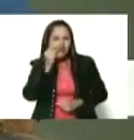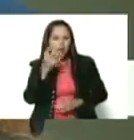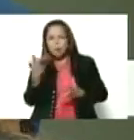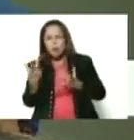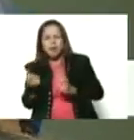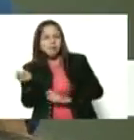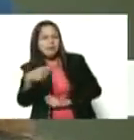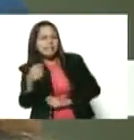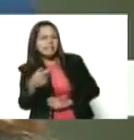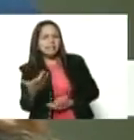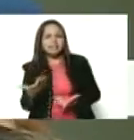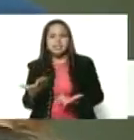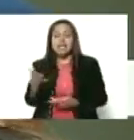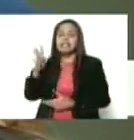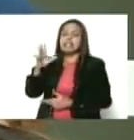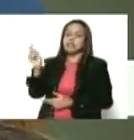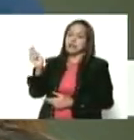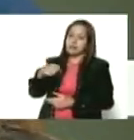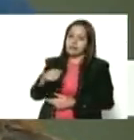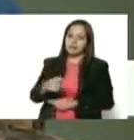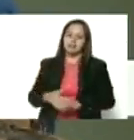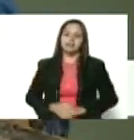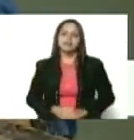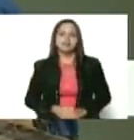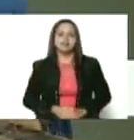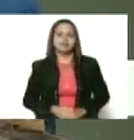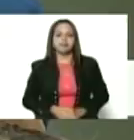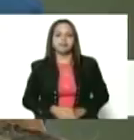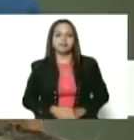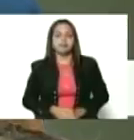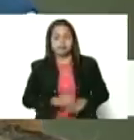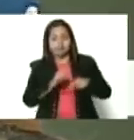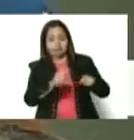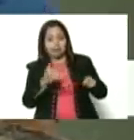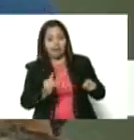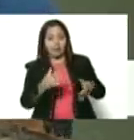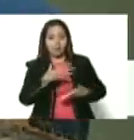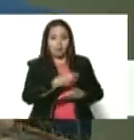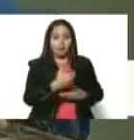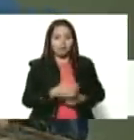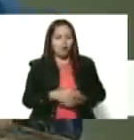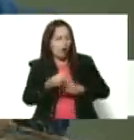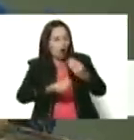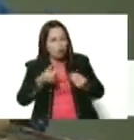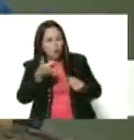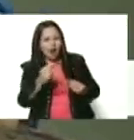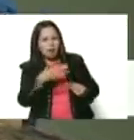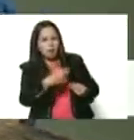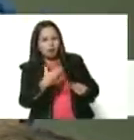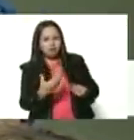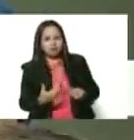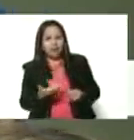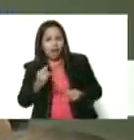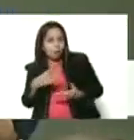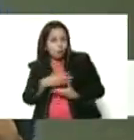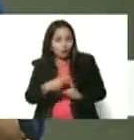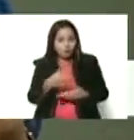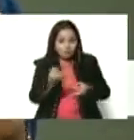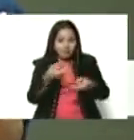tiene? Cinco meses. Bueno, ahí está. ¿Y la lactancia cómo va? ¿Está pegado?